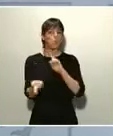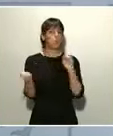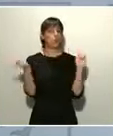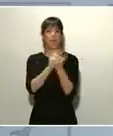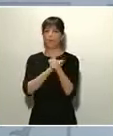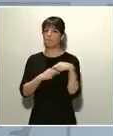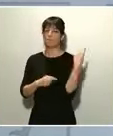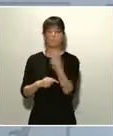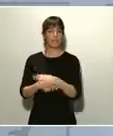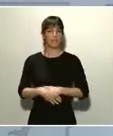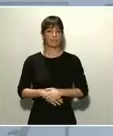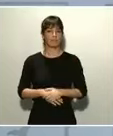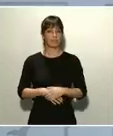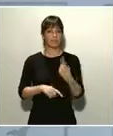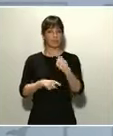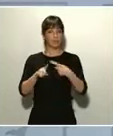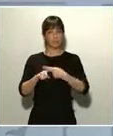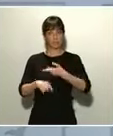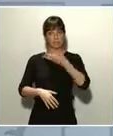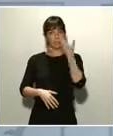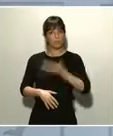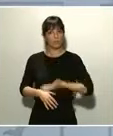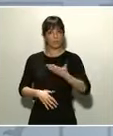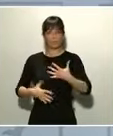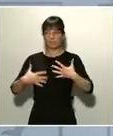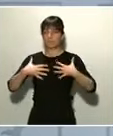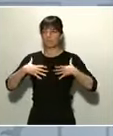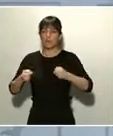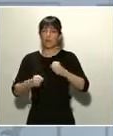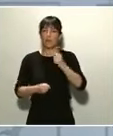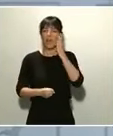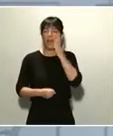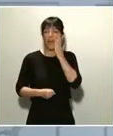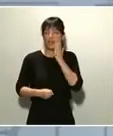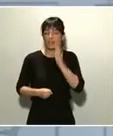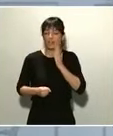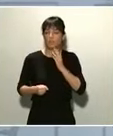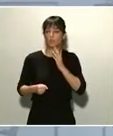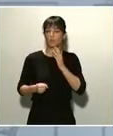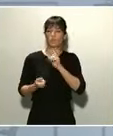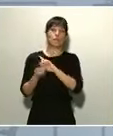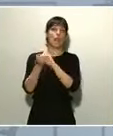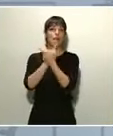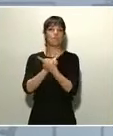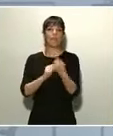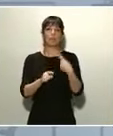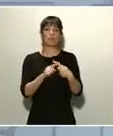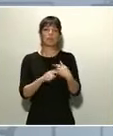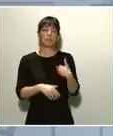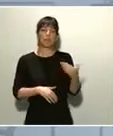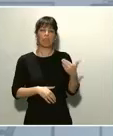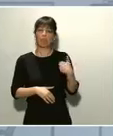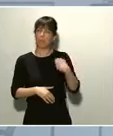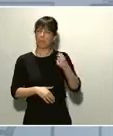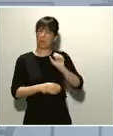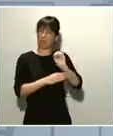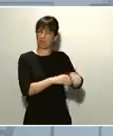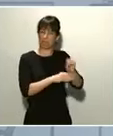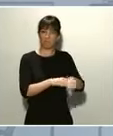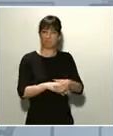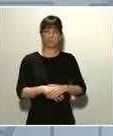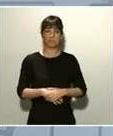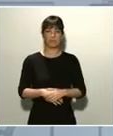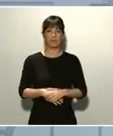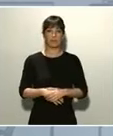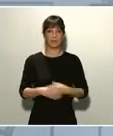importante, la vida, la salud, los afectos, desdeñar lo accesorio. Observamos cada vida cercana como una